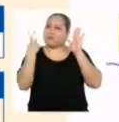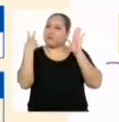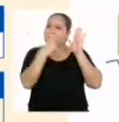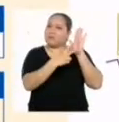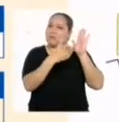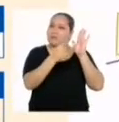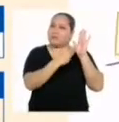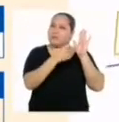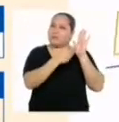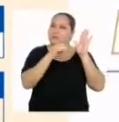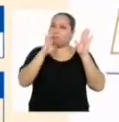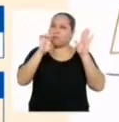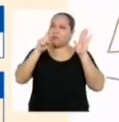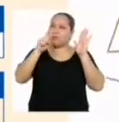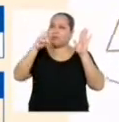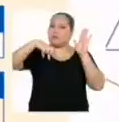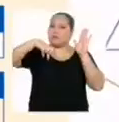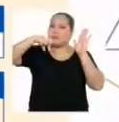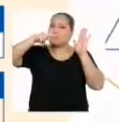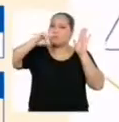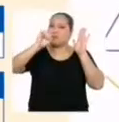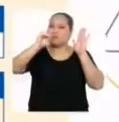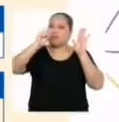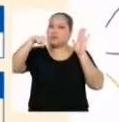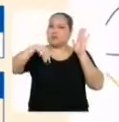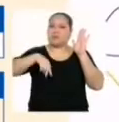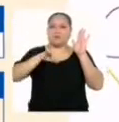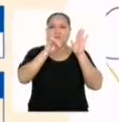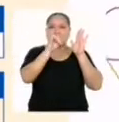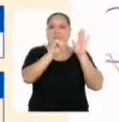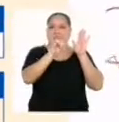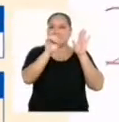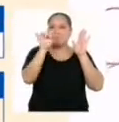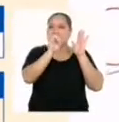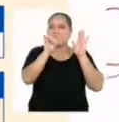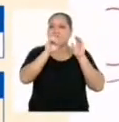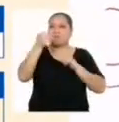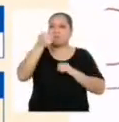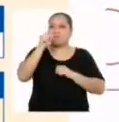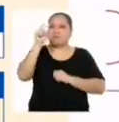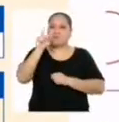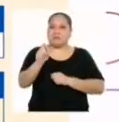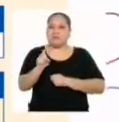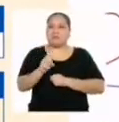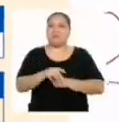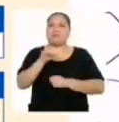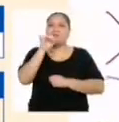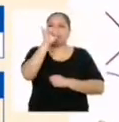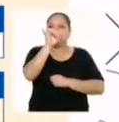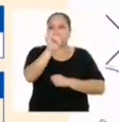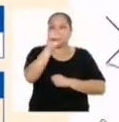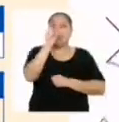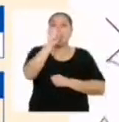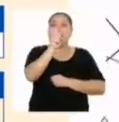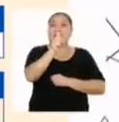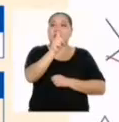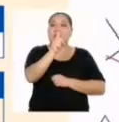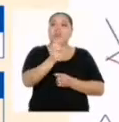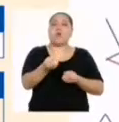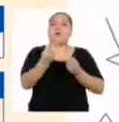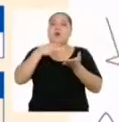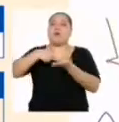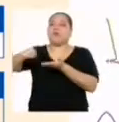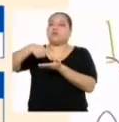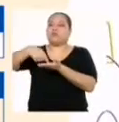expresión algebraica de la relación sigue siendo y igual 10x, donde x es la cantidad de